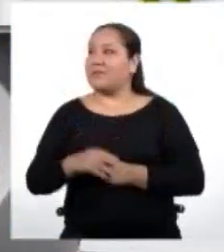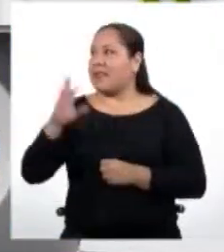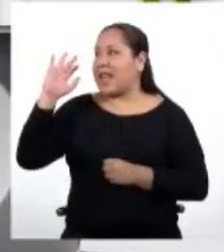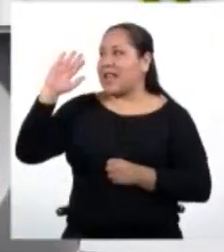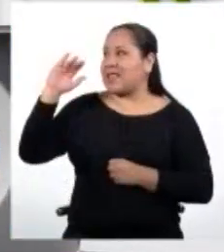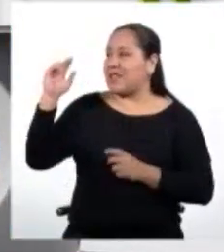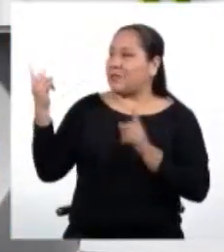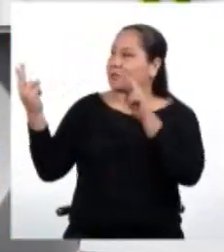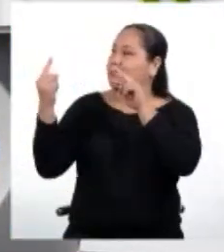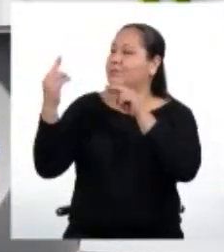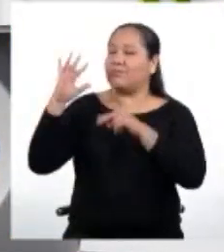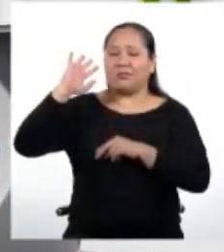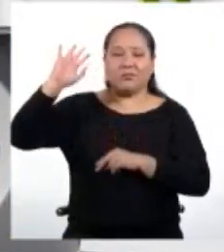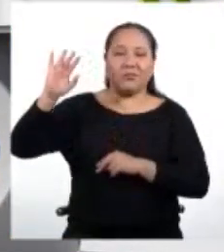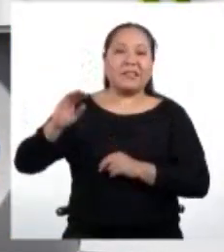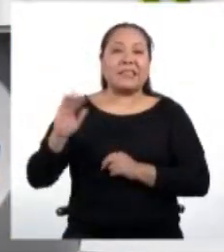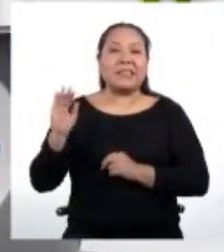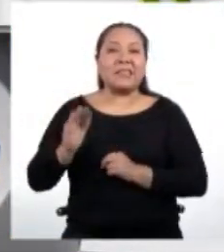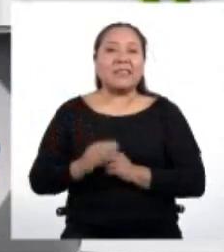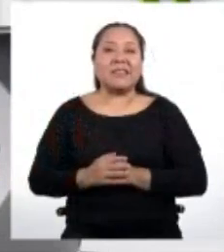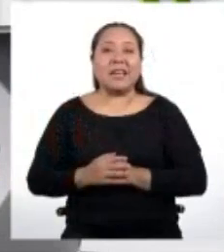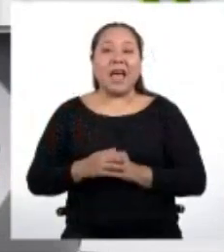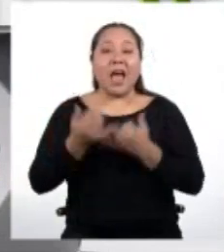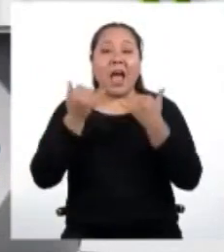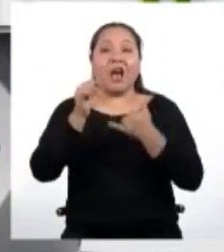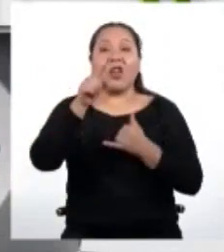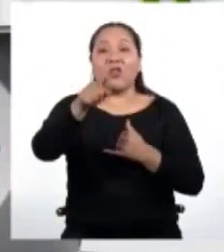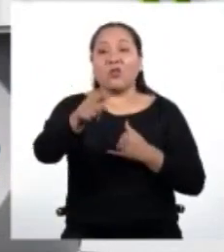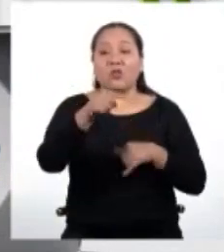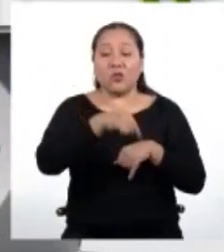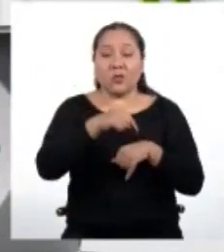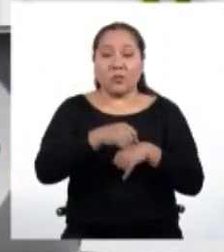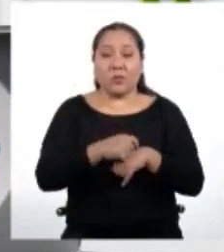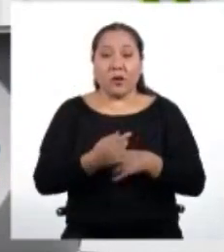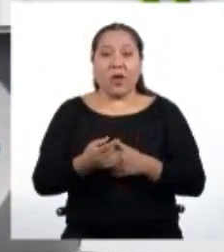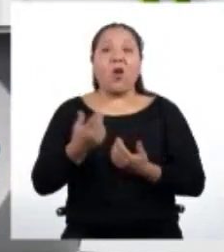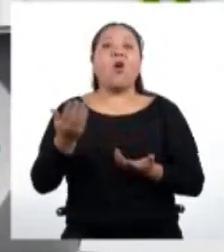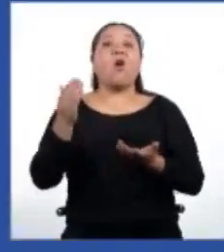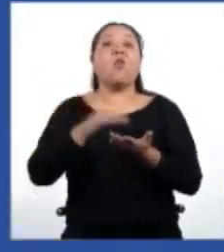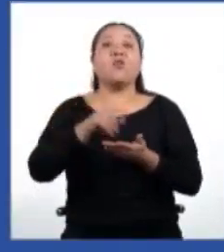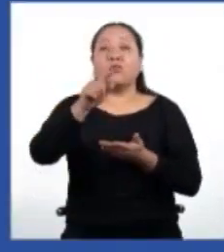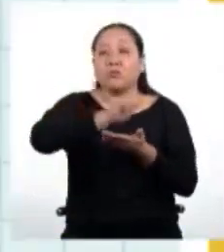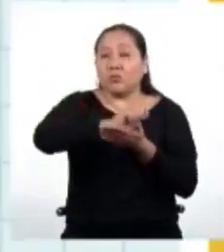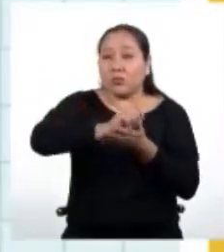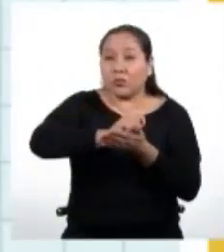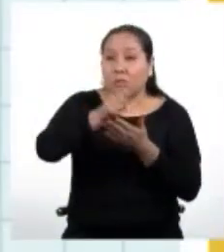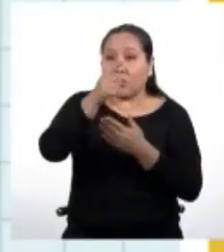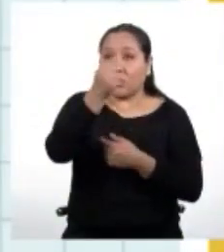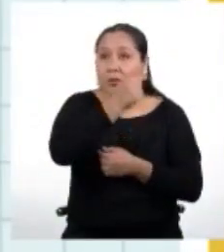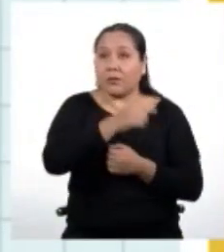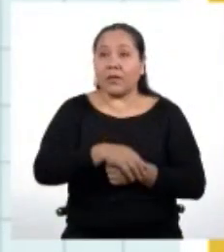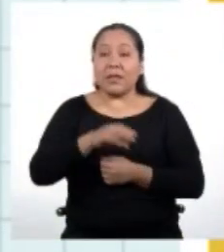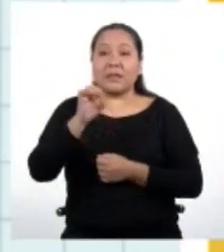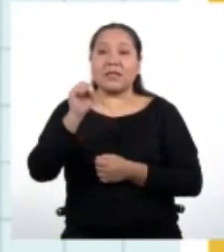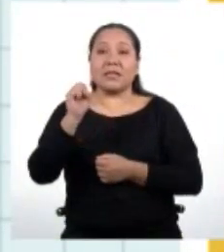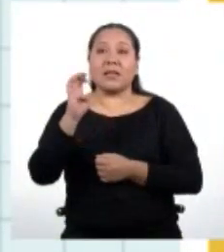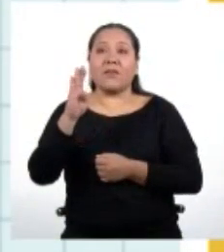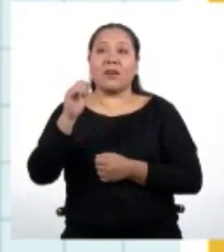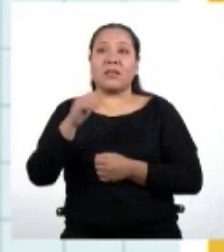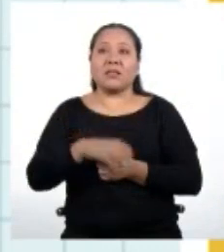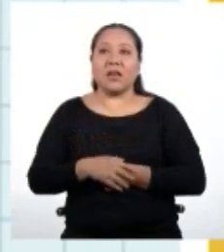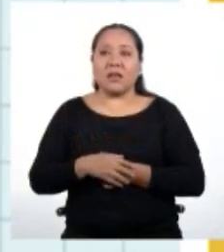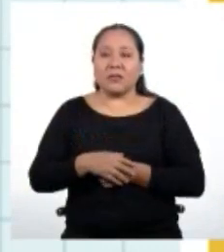vemos, profesor! Y ahora te toca a ti. Te invito a realizar el siguiente reto. Apunta. A Sebastián le encargan